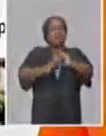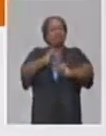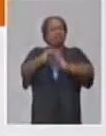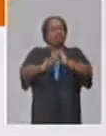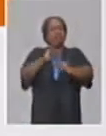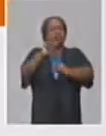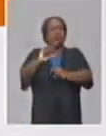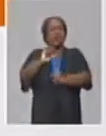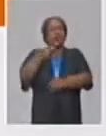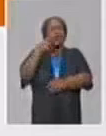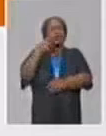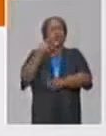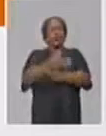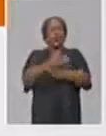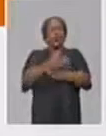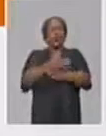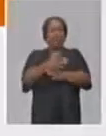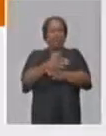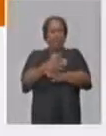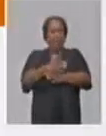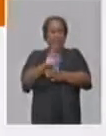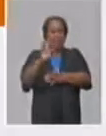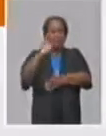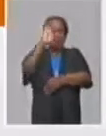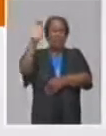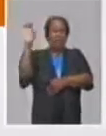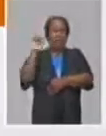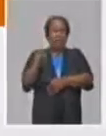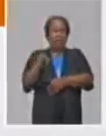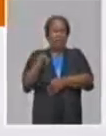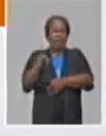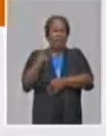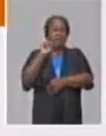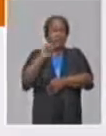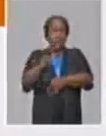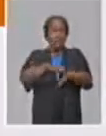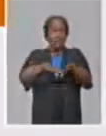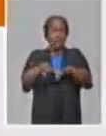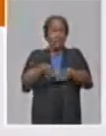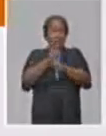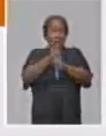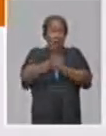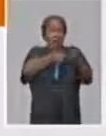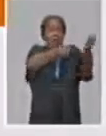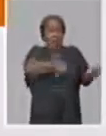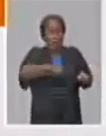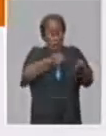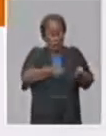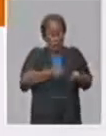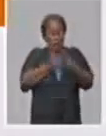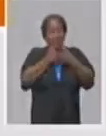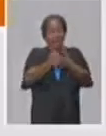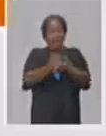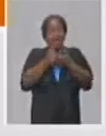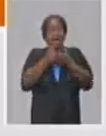en un concepto diferente de la banca, o sea, del Banco de Fomento Agrícola, con apoyo del presupuesto del Estado.